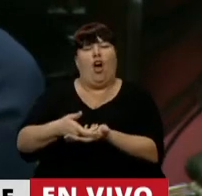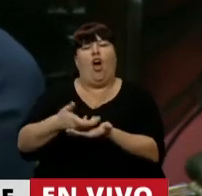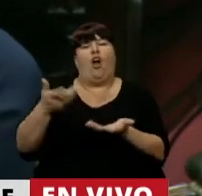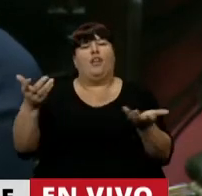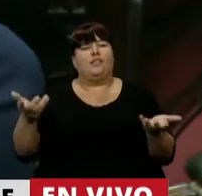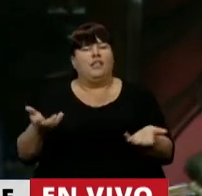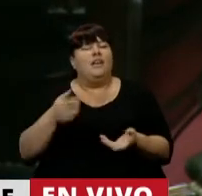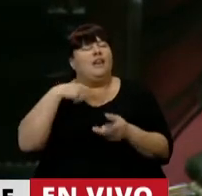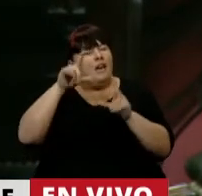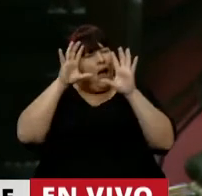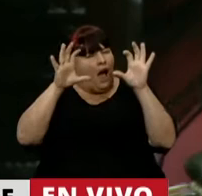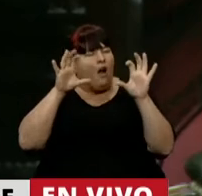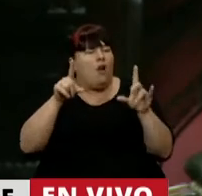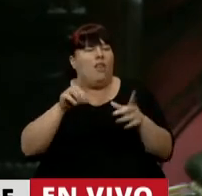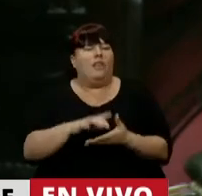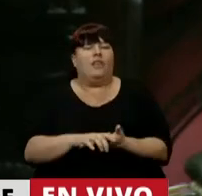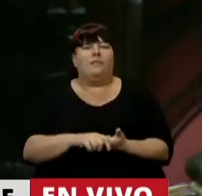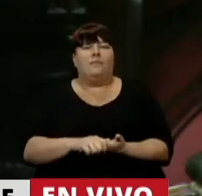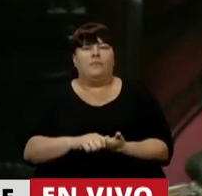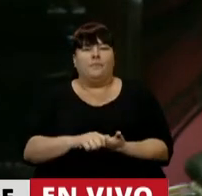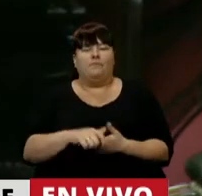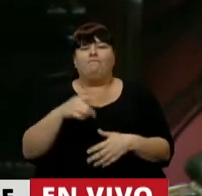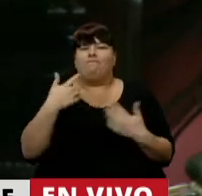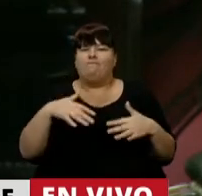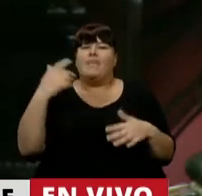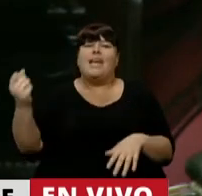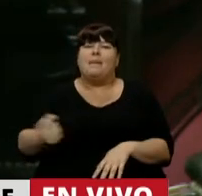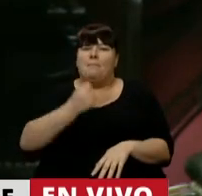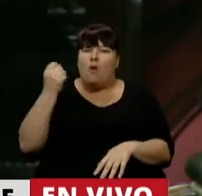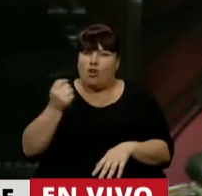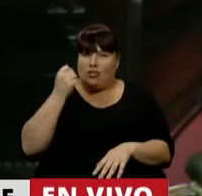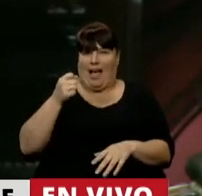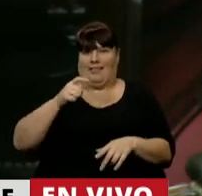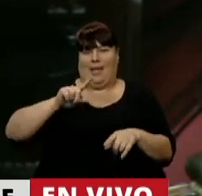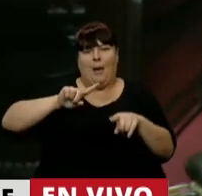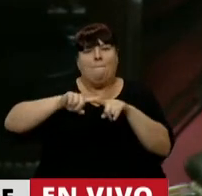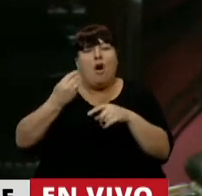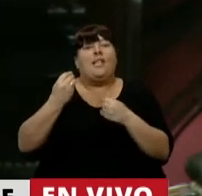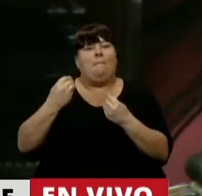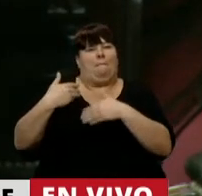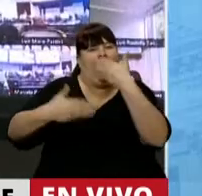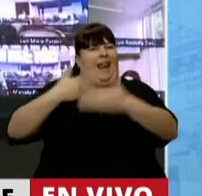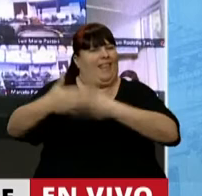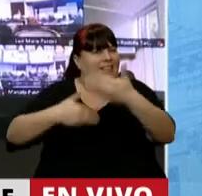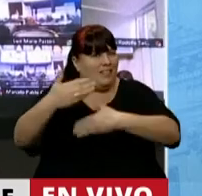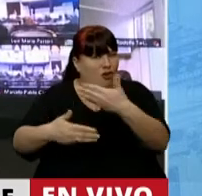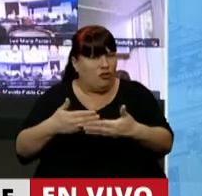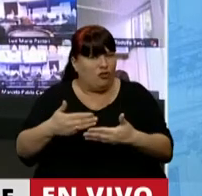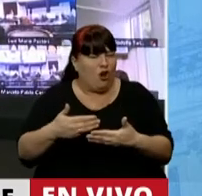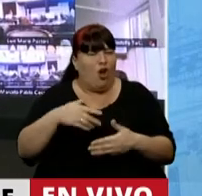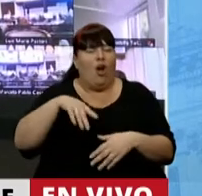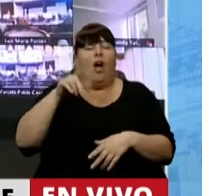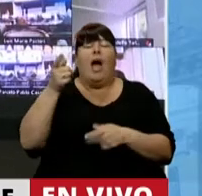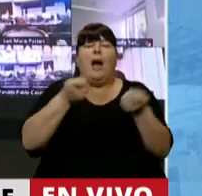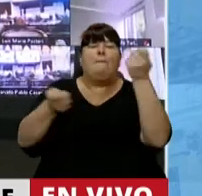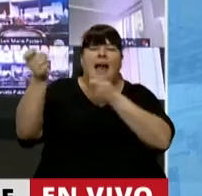les recuerdo que es muy importante la política para el desarrollo y que